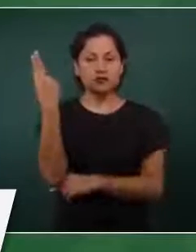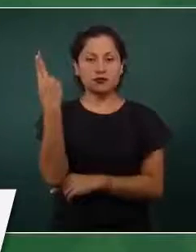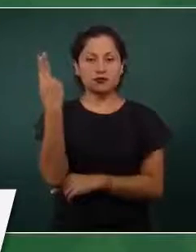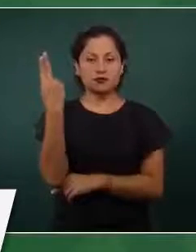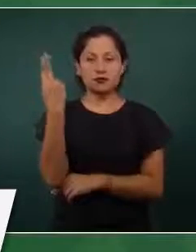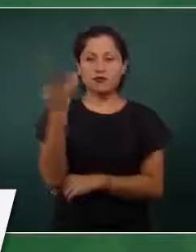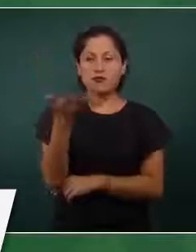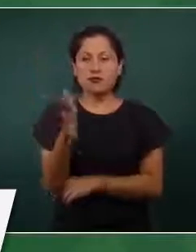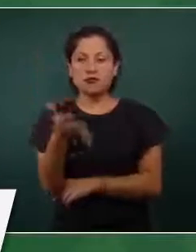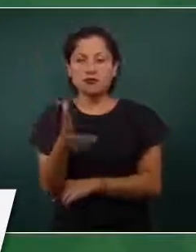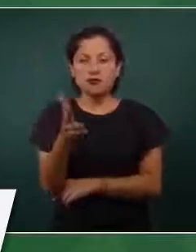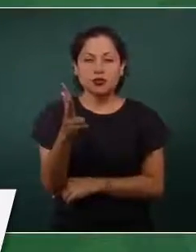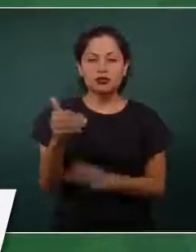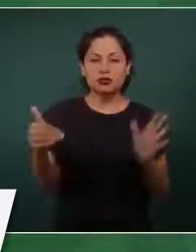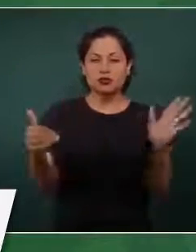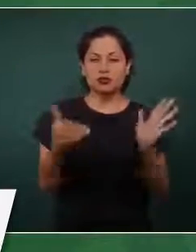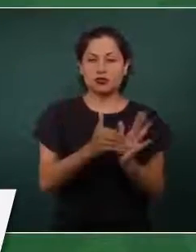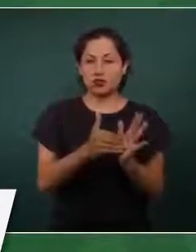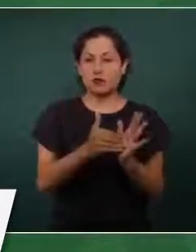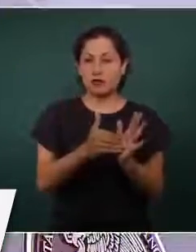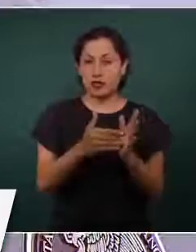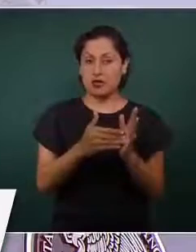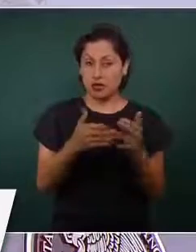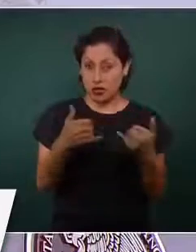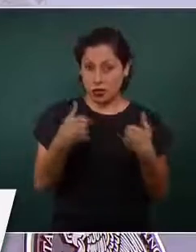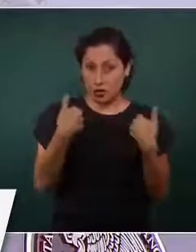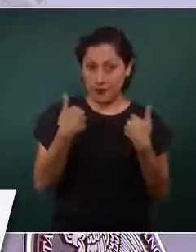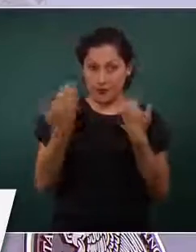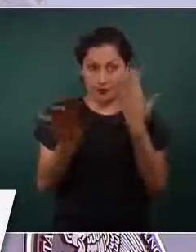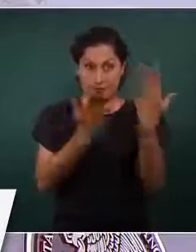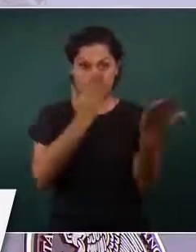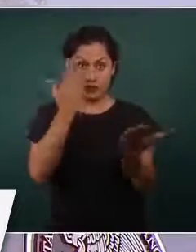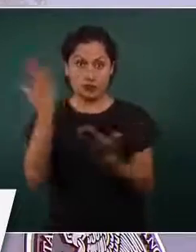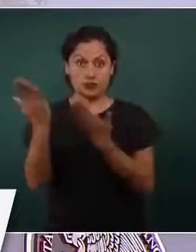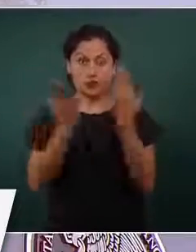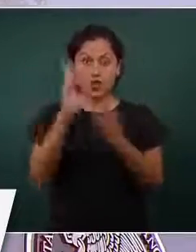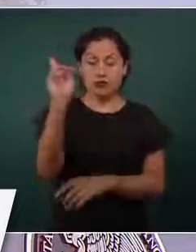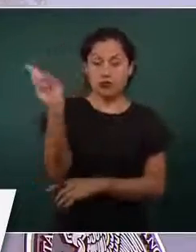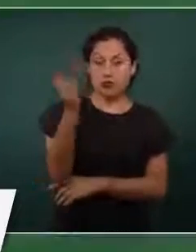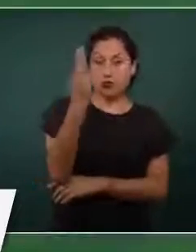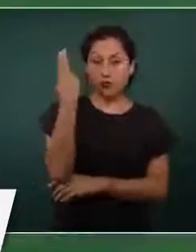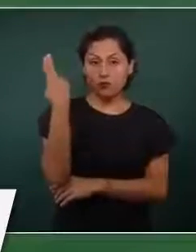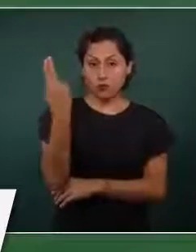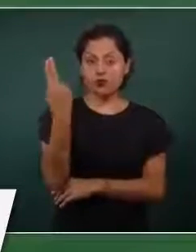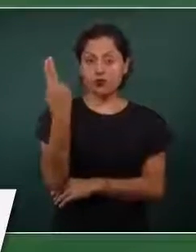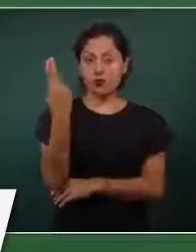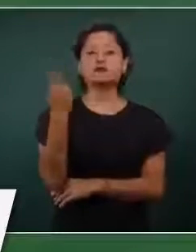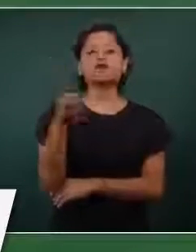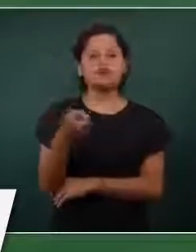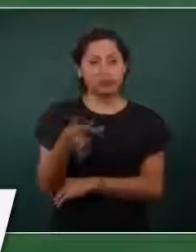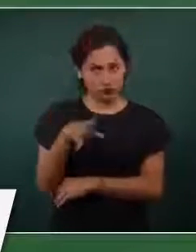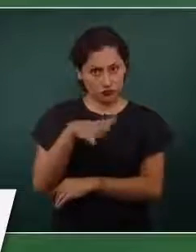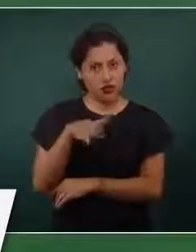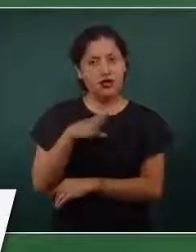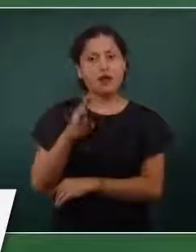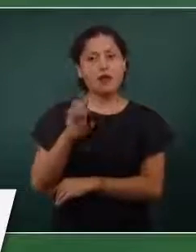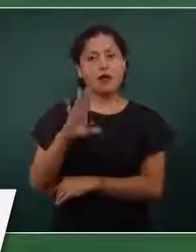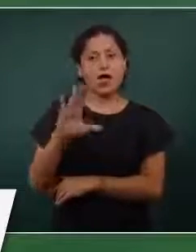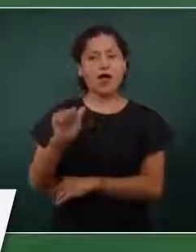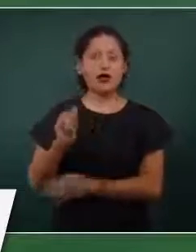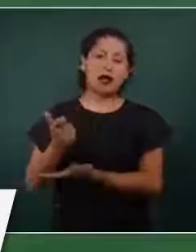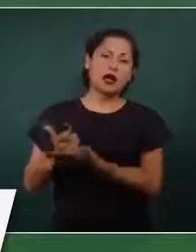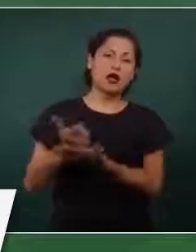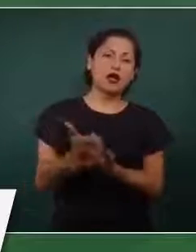más de 18 mil estudiantes del nivel superior, reciben dos mil